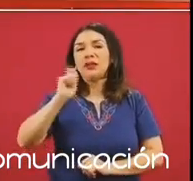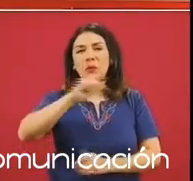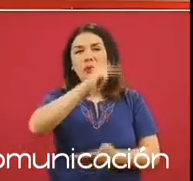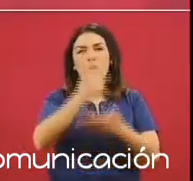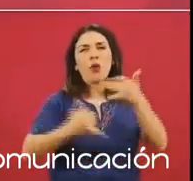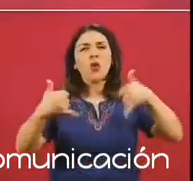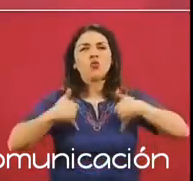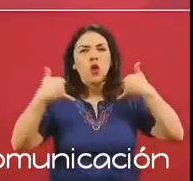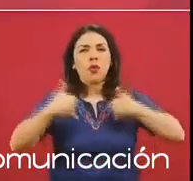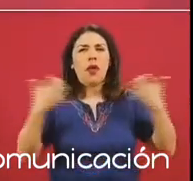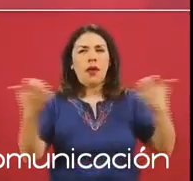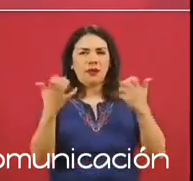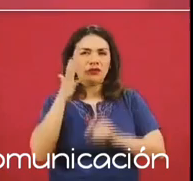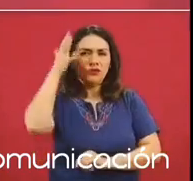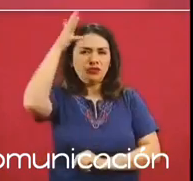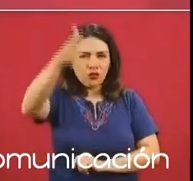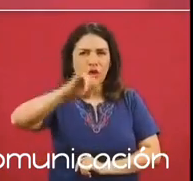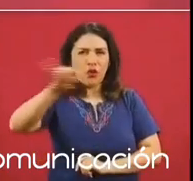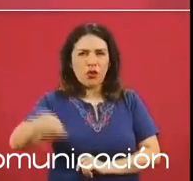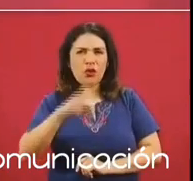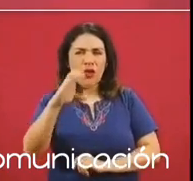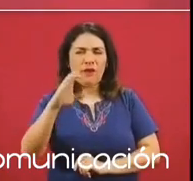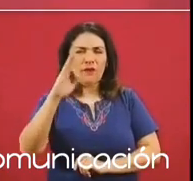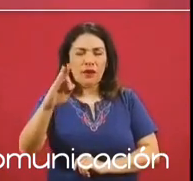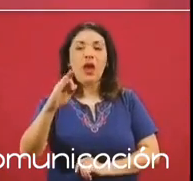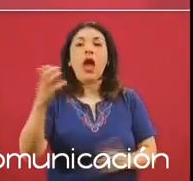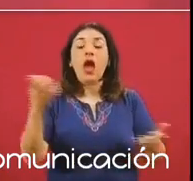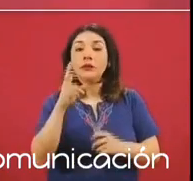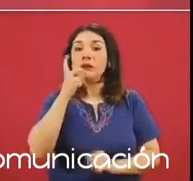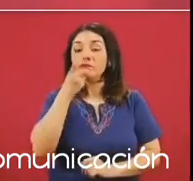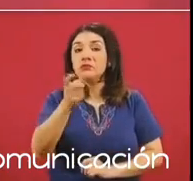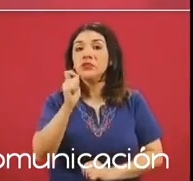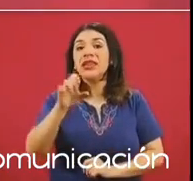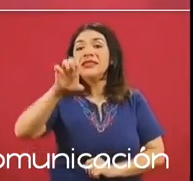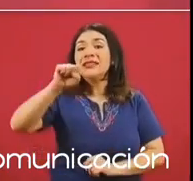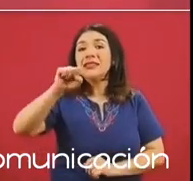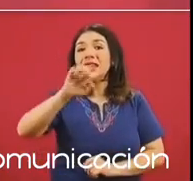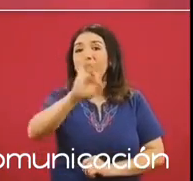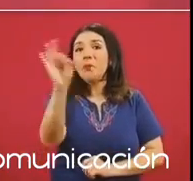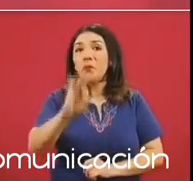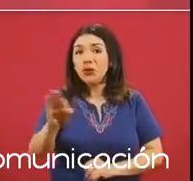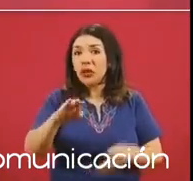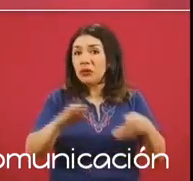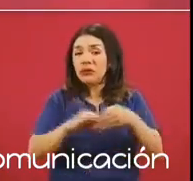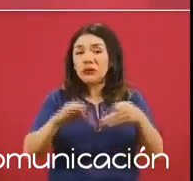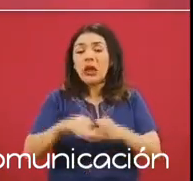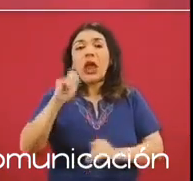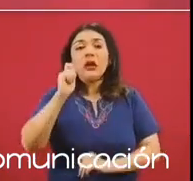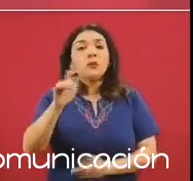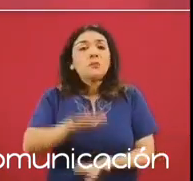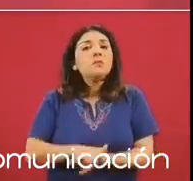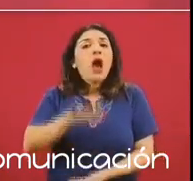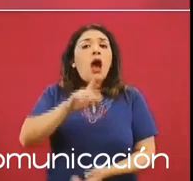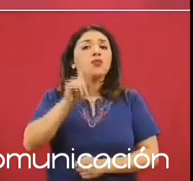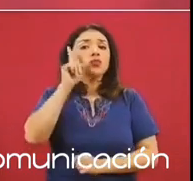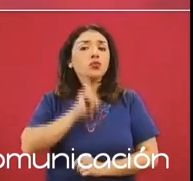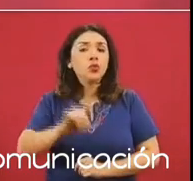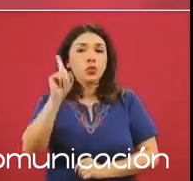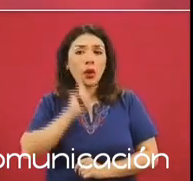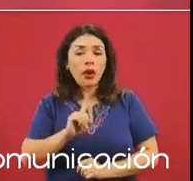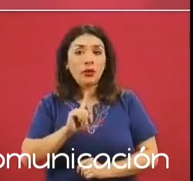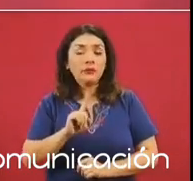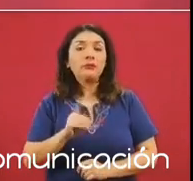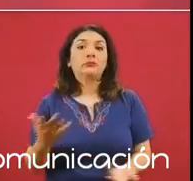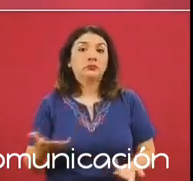Construyendo el Futuro, también hemos mencionado que cerca del 60% son mujeres, esto